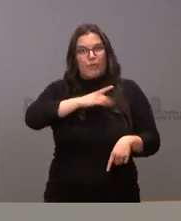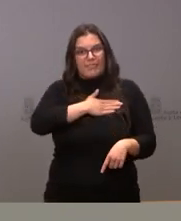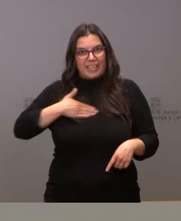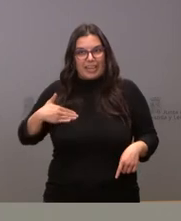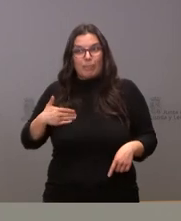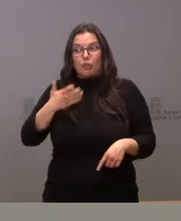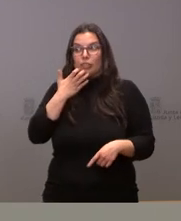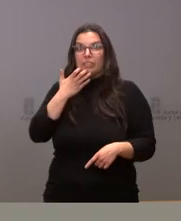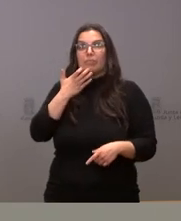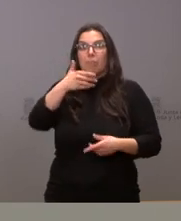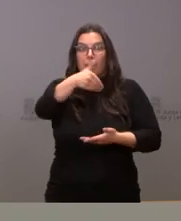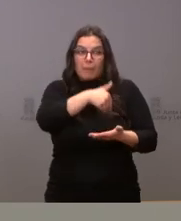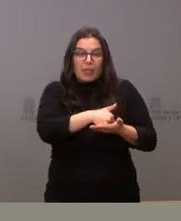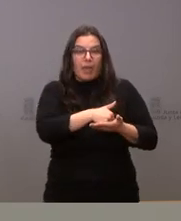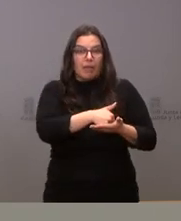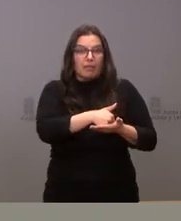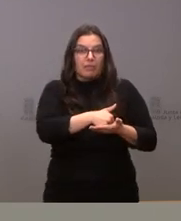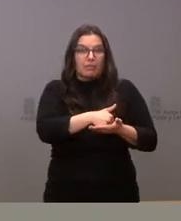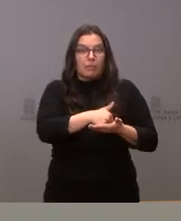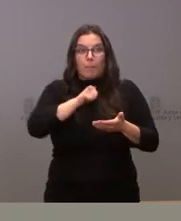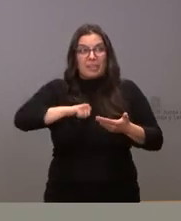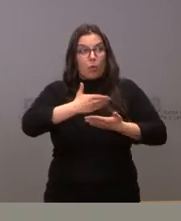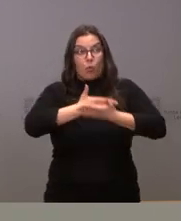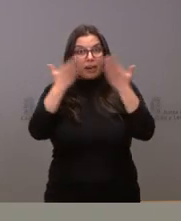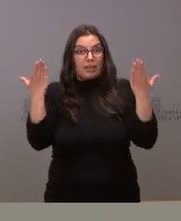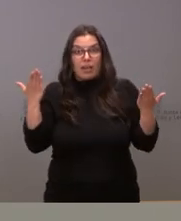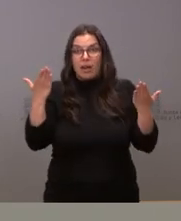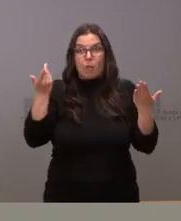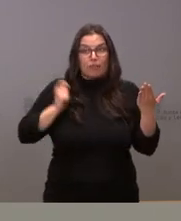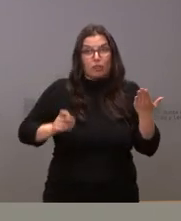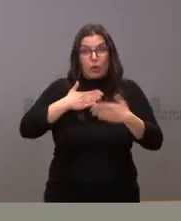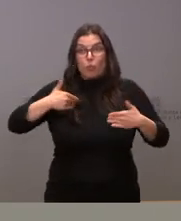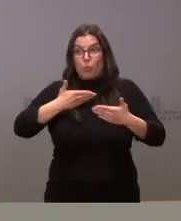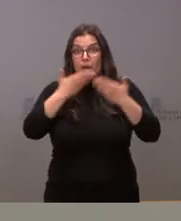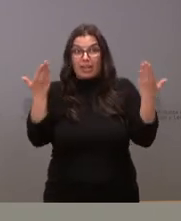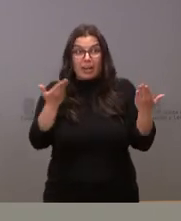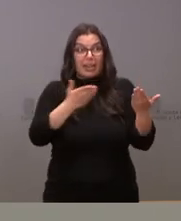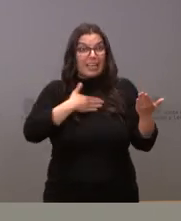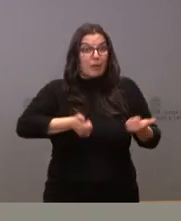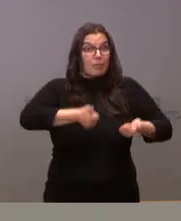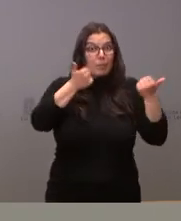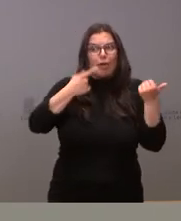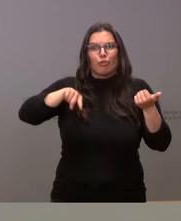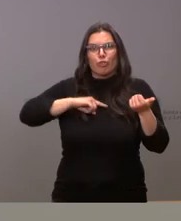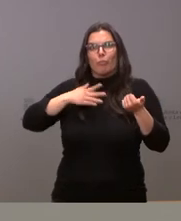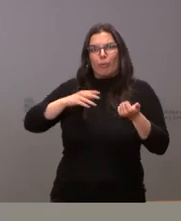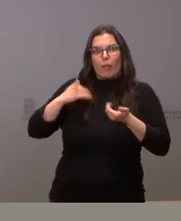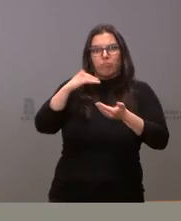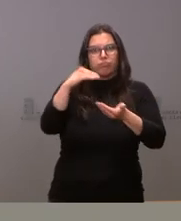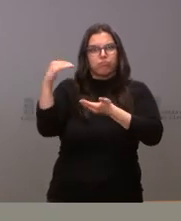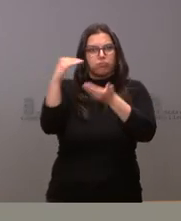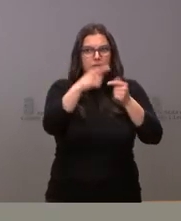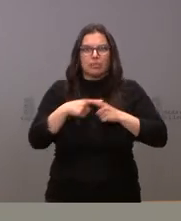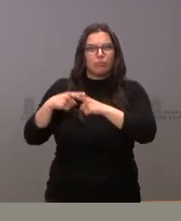medida en que se nos puedan demandar por parte de los hospitales y por parte de los profesionales más medicamentos vayamos aplicando y